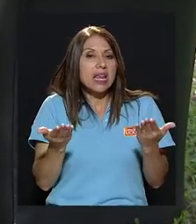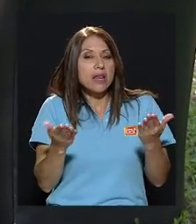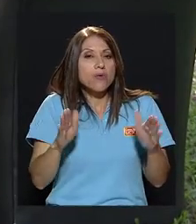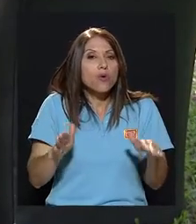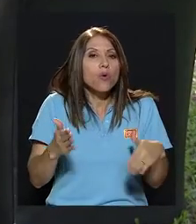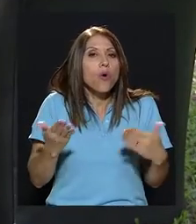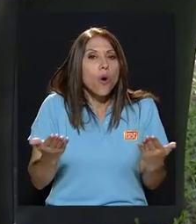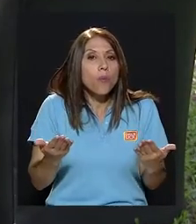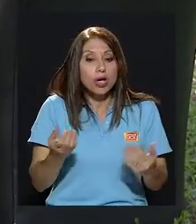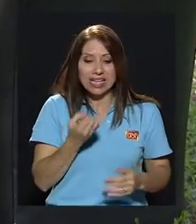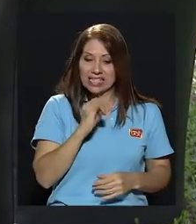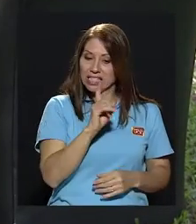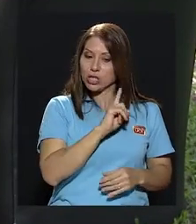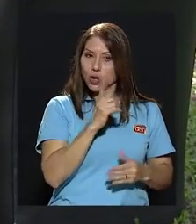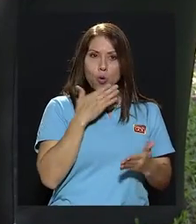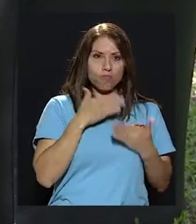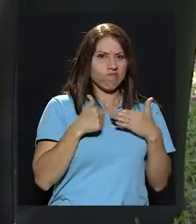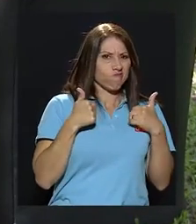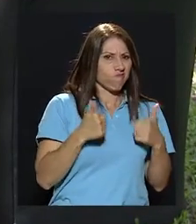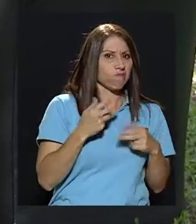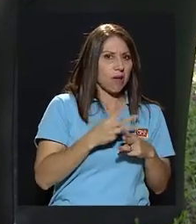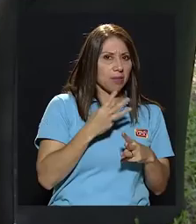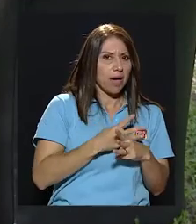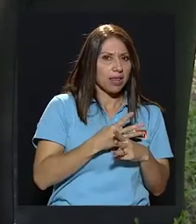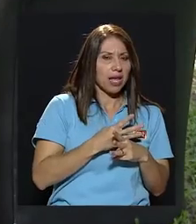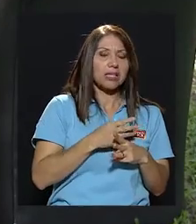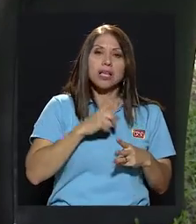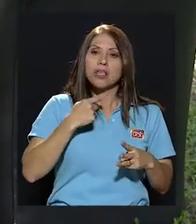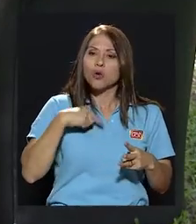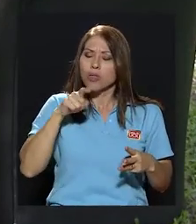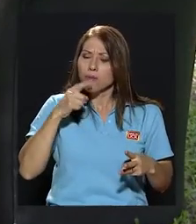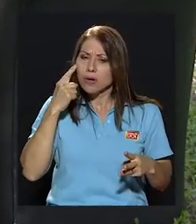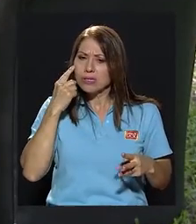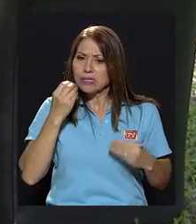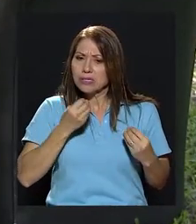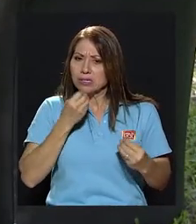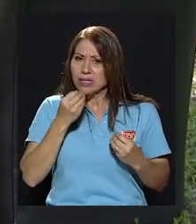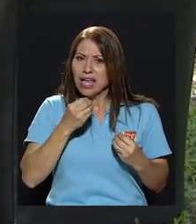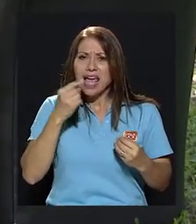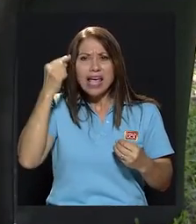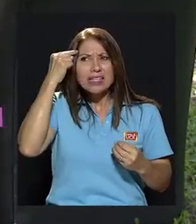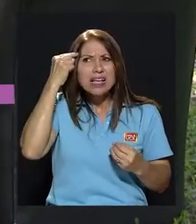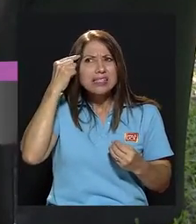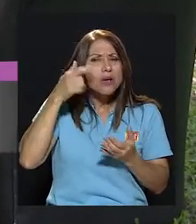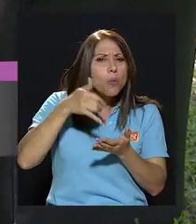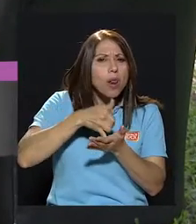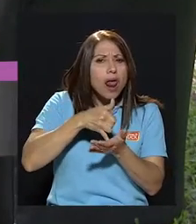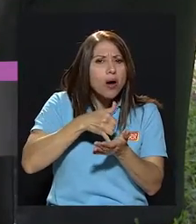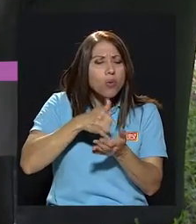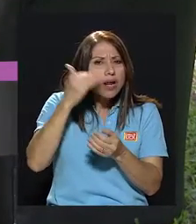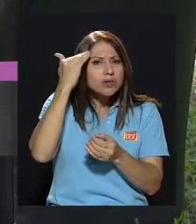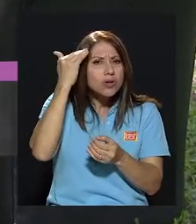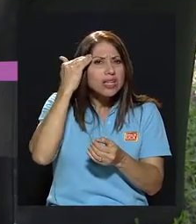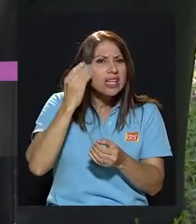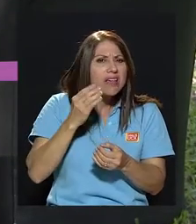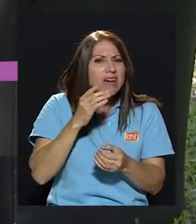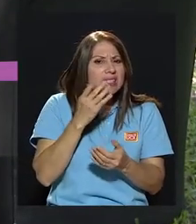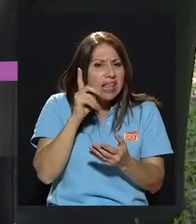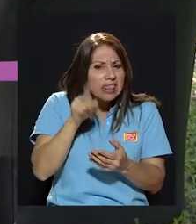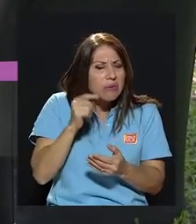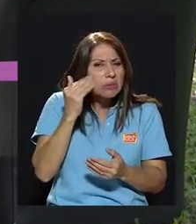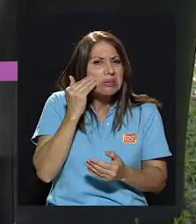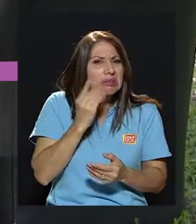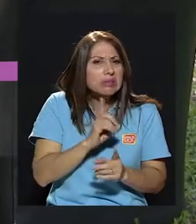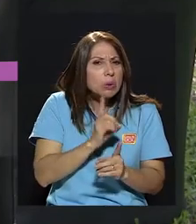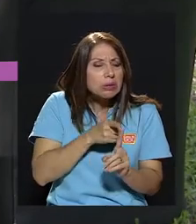Si no soy muy buena en matemáticas, ok, identificar inmediatamente esas lagunas cognitivas que tenemos que puede ser que las